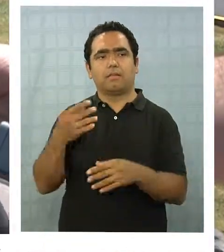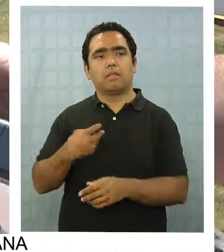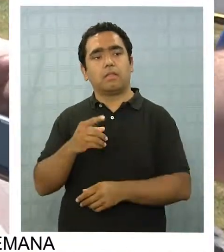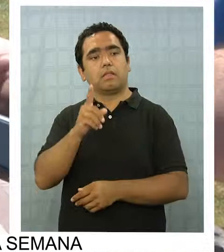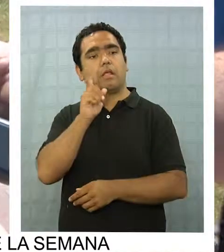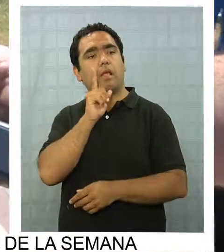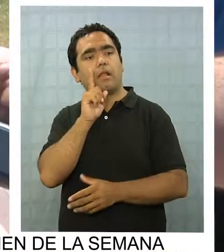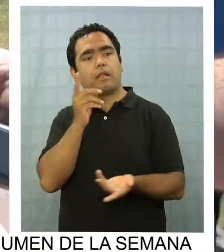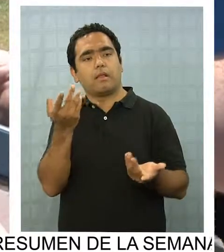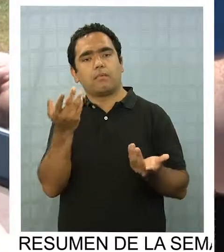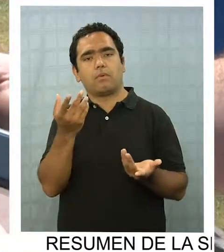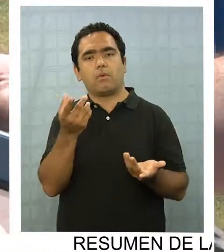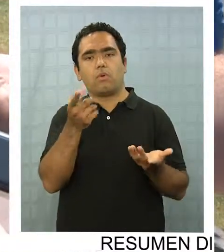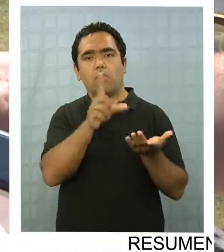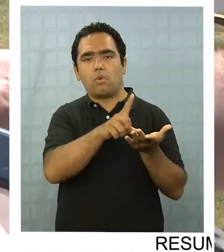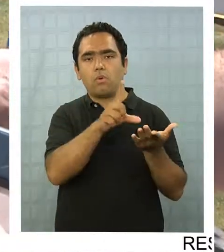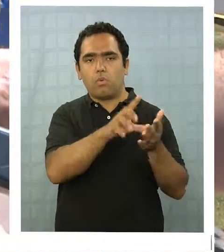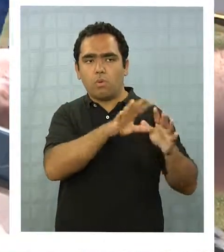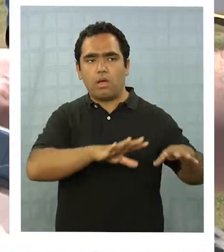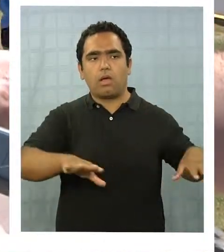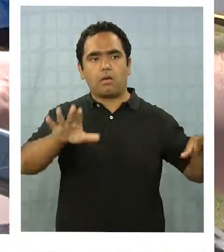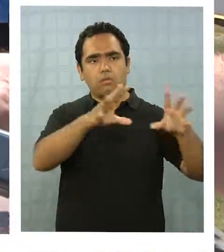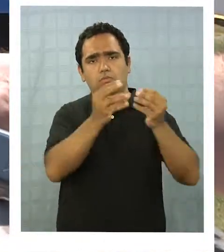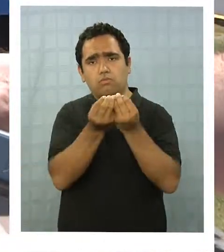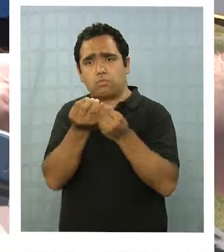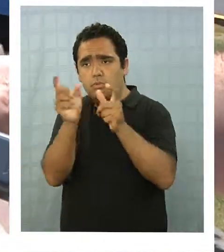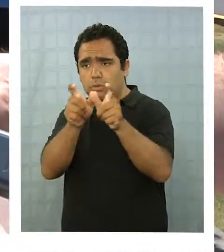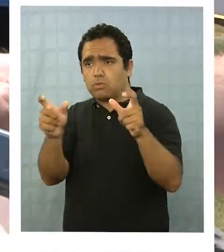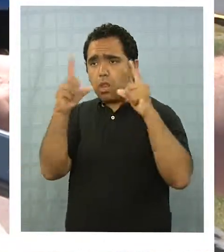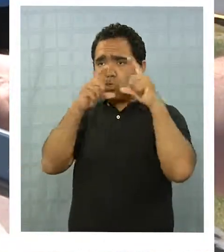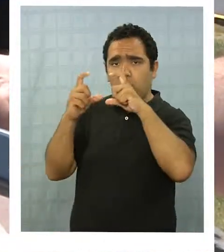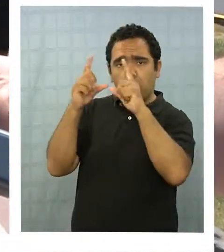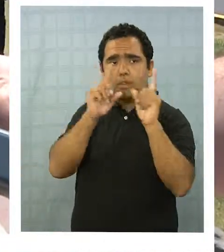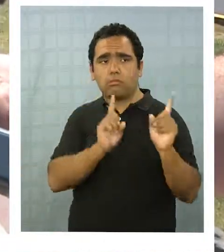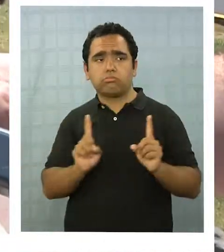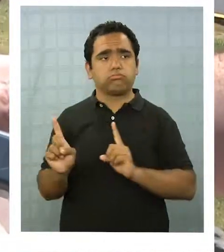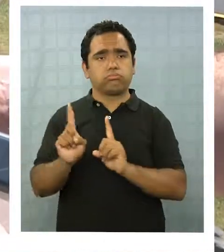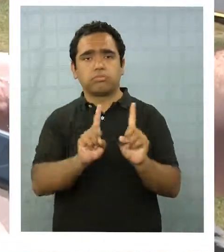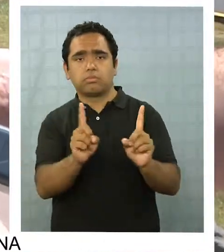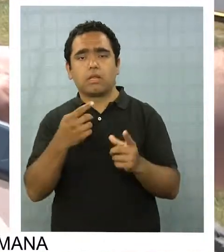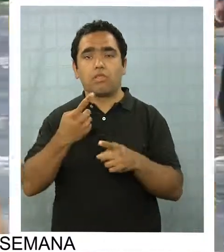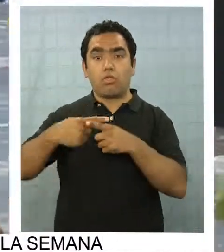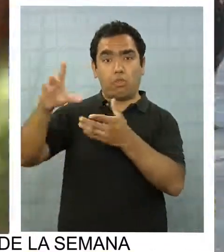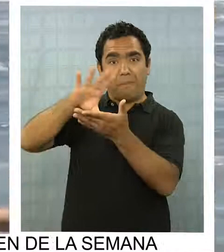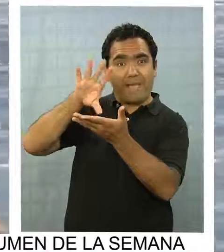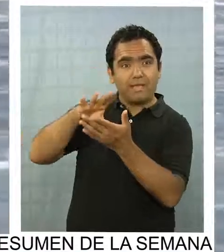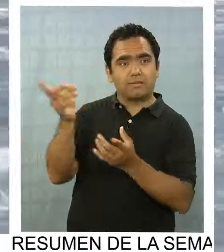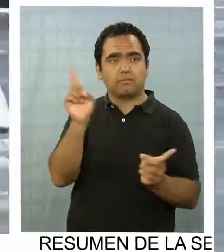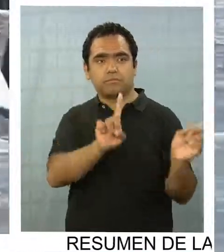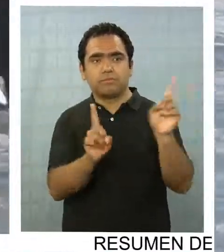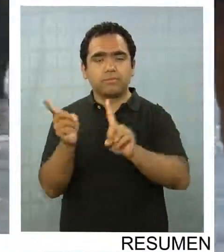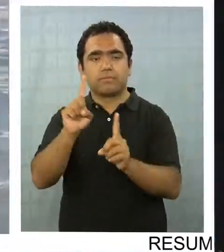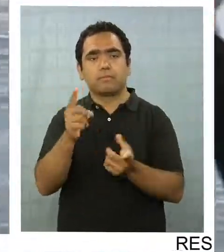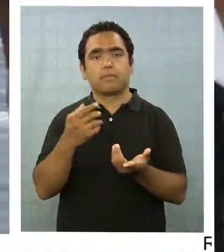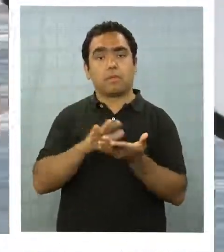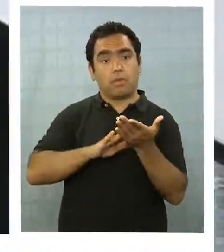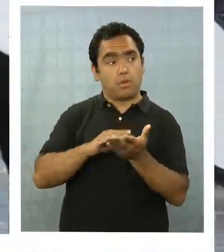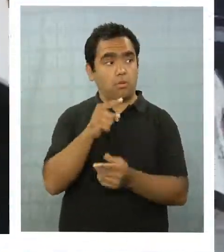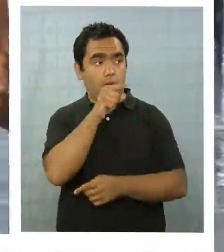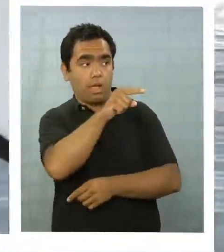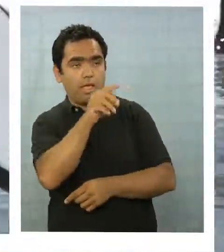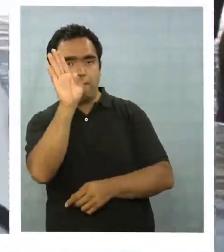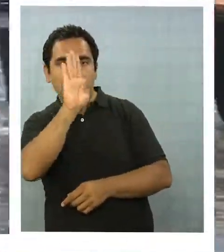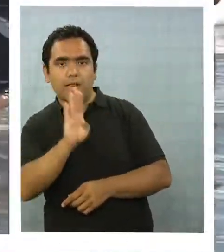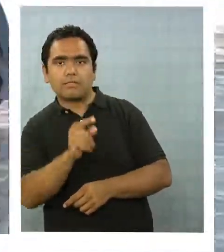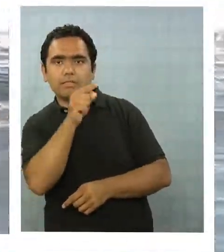Tenemos una zona que vienen hartos turistas, como surfistas de otros países. Por ejemplo, ahí va pasando un niño que es de